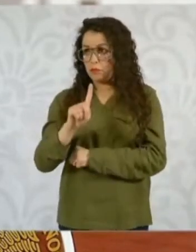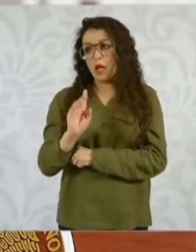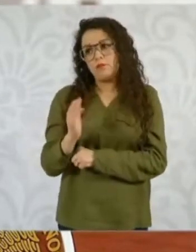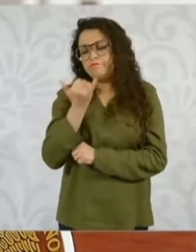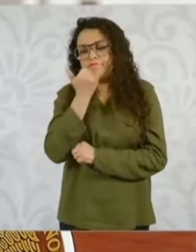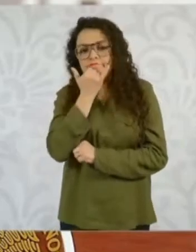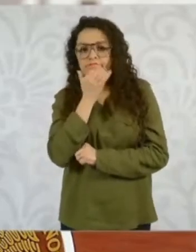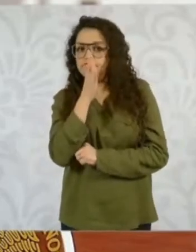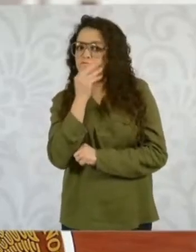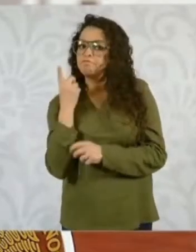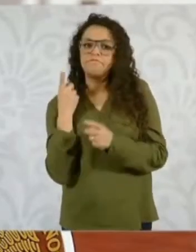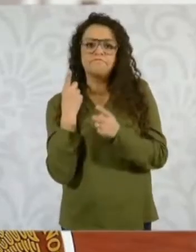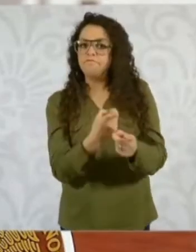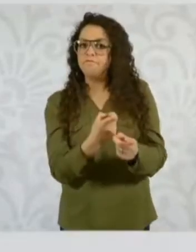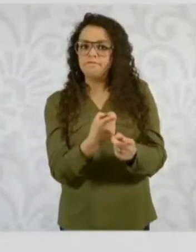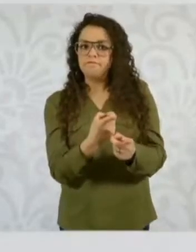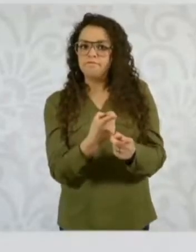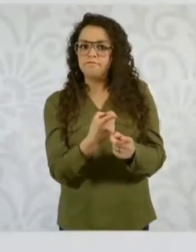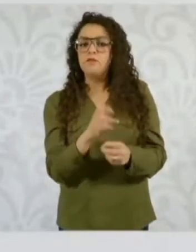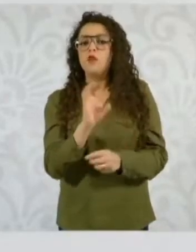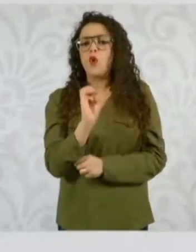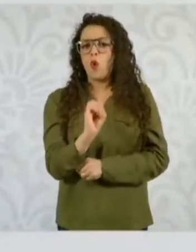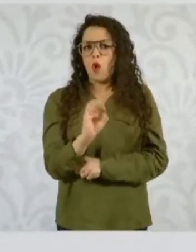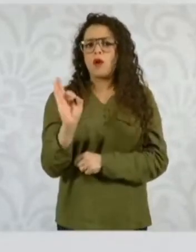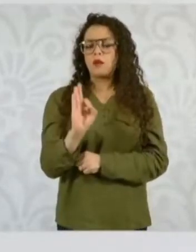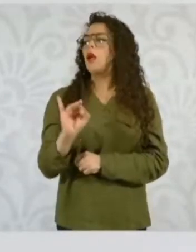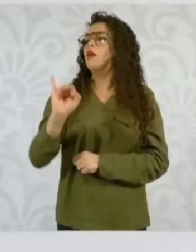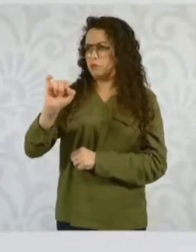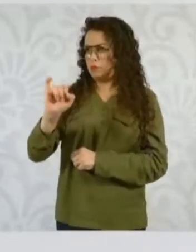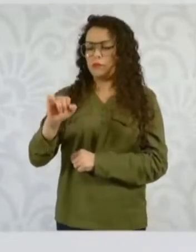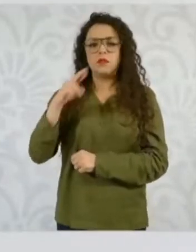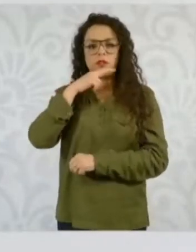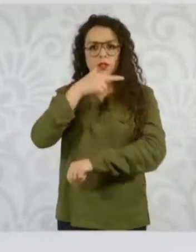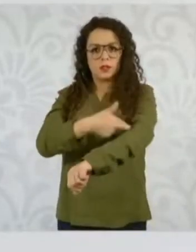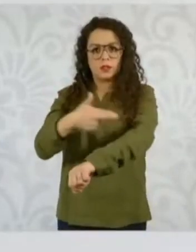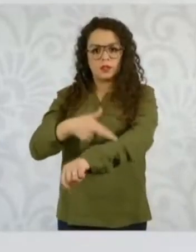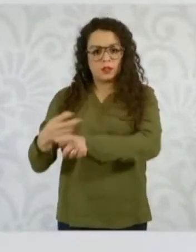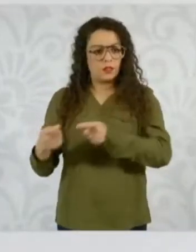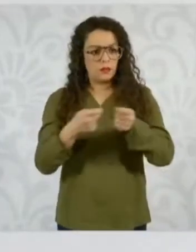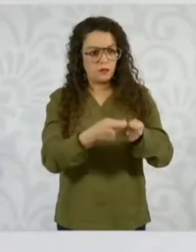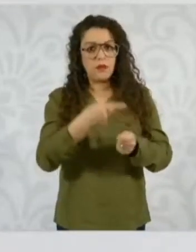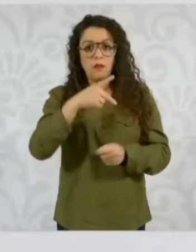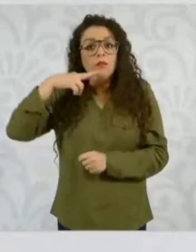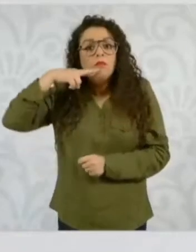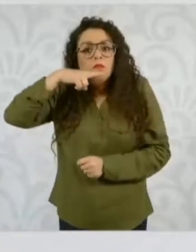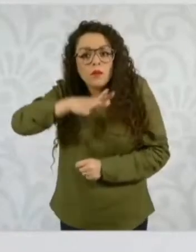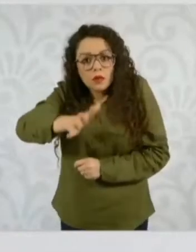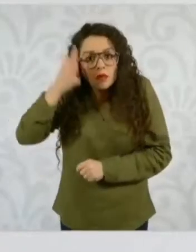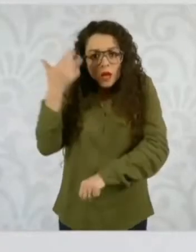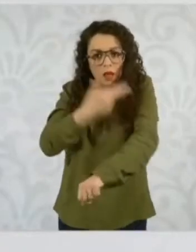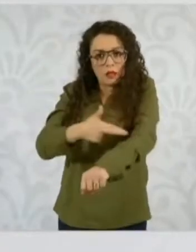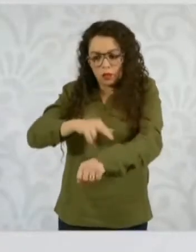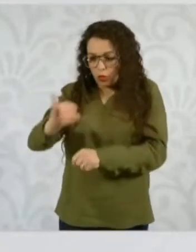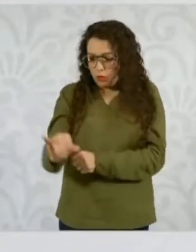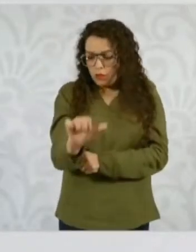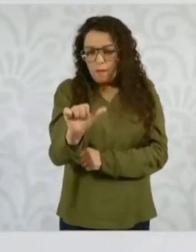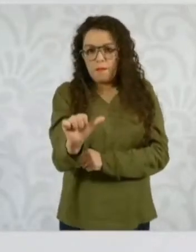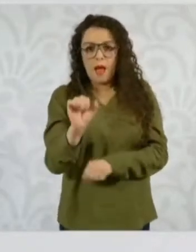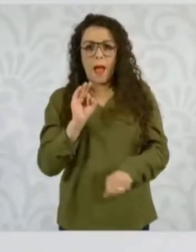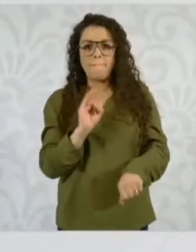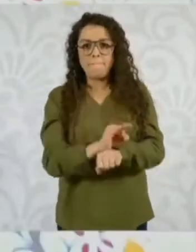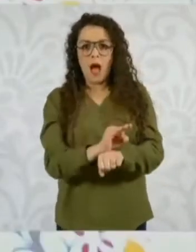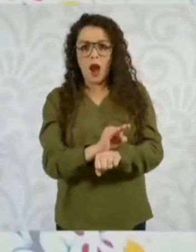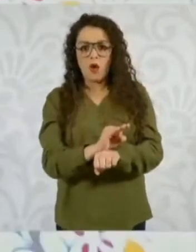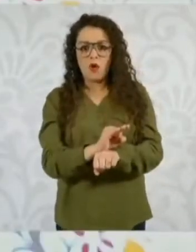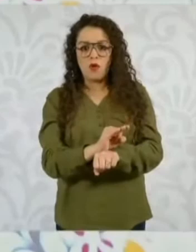O procede y de inmediato viene un amparo que de